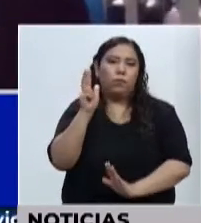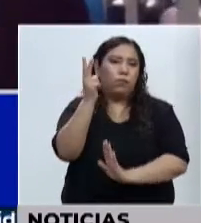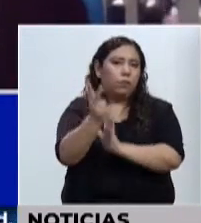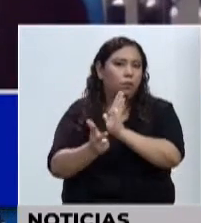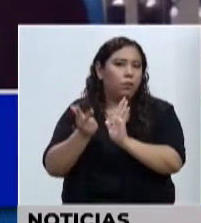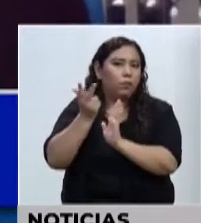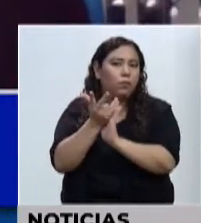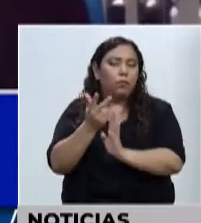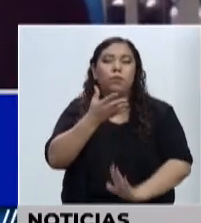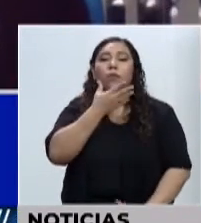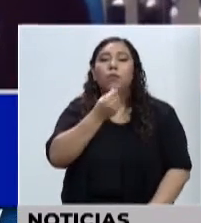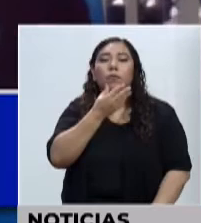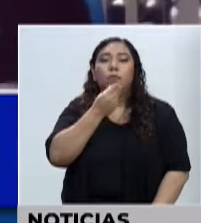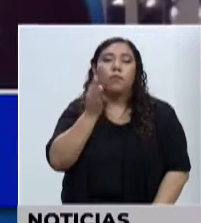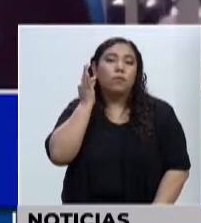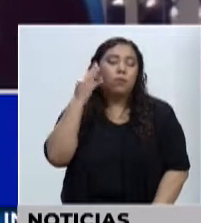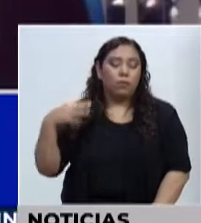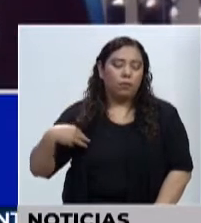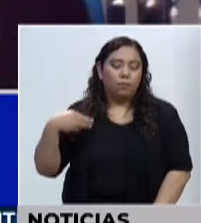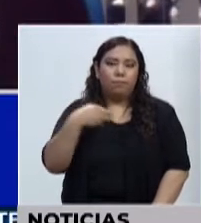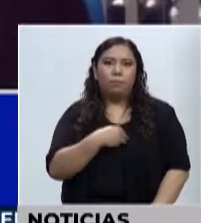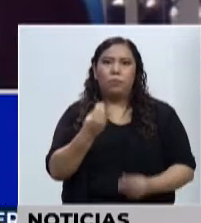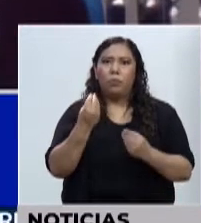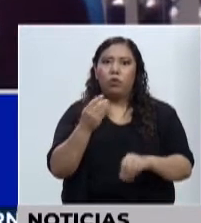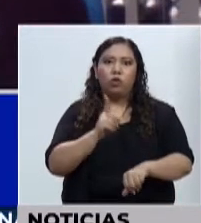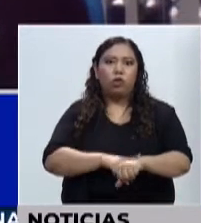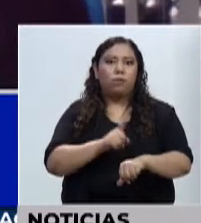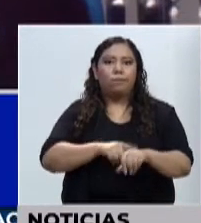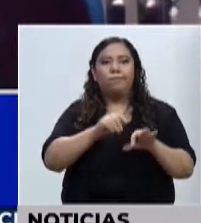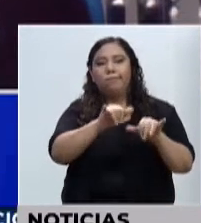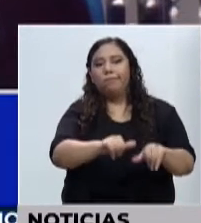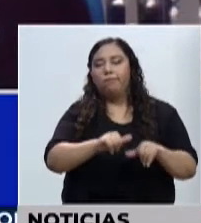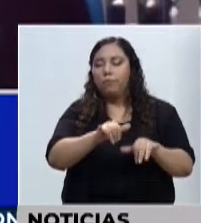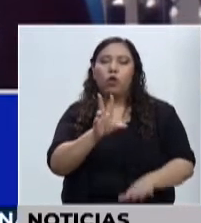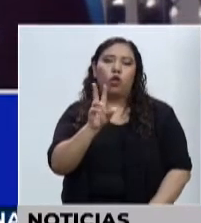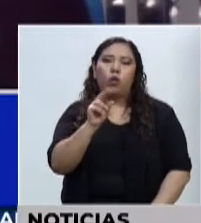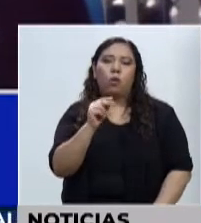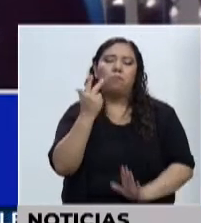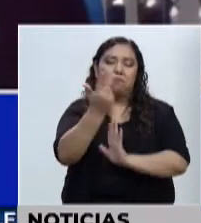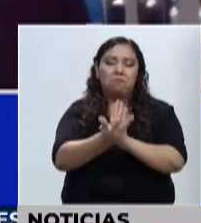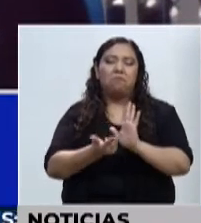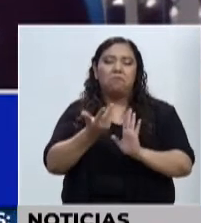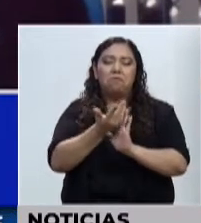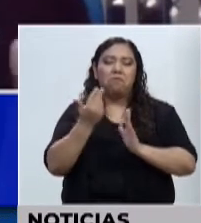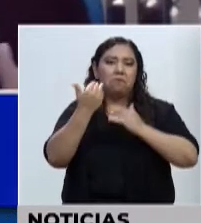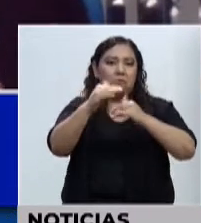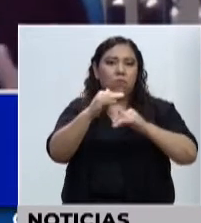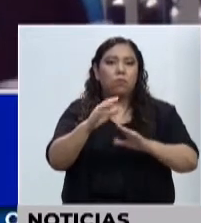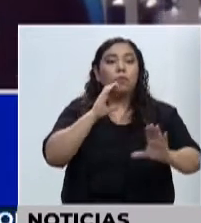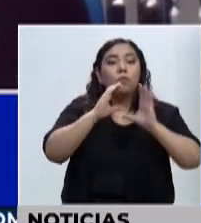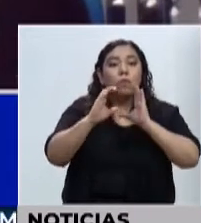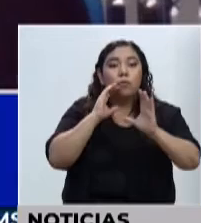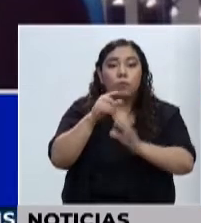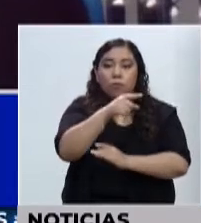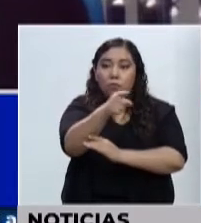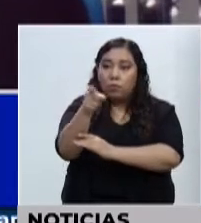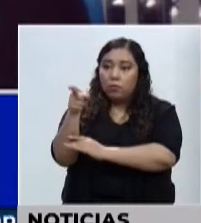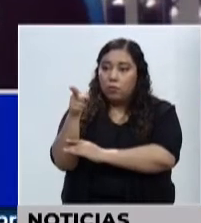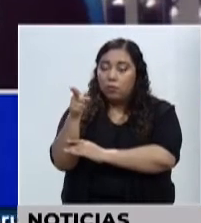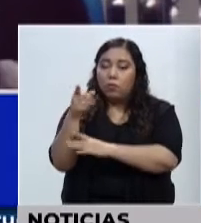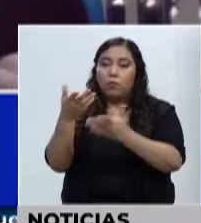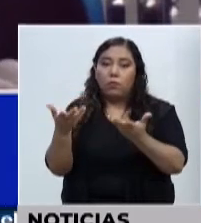ministro mucho tiempo. Y con estos seminarios tratamos de estandarizar y mejorar la comunicación entre el nivel